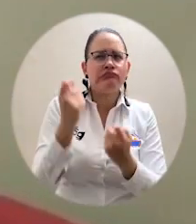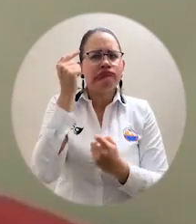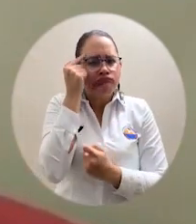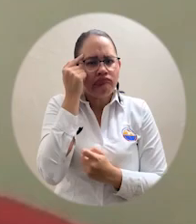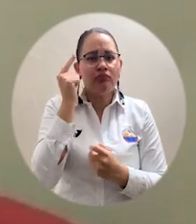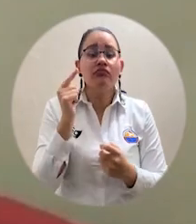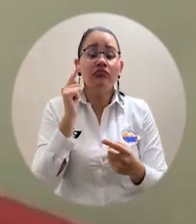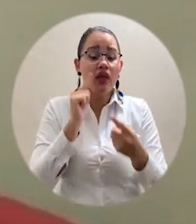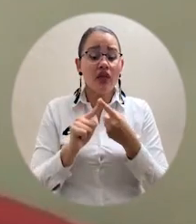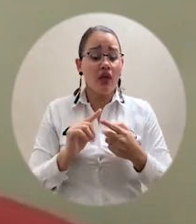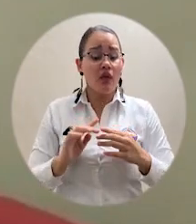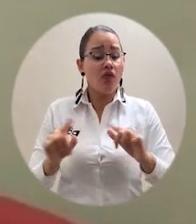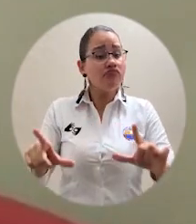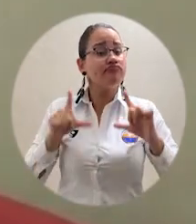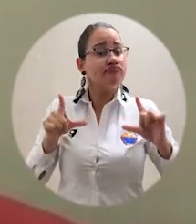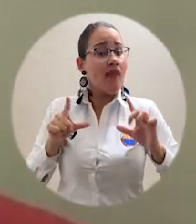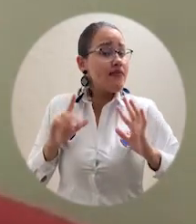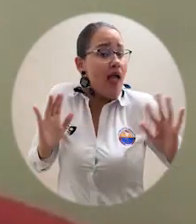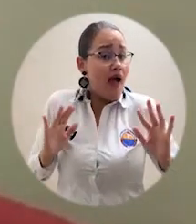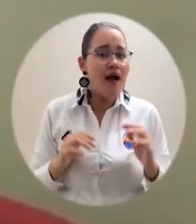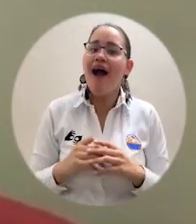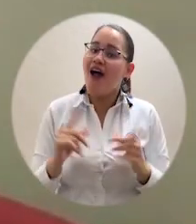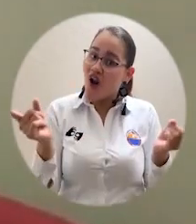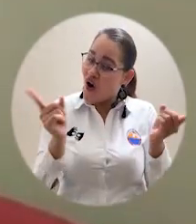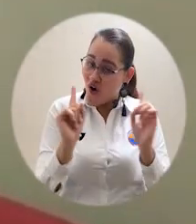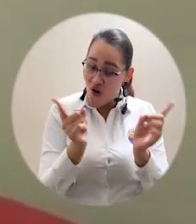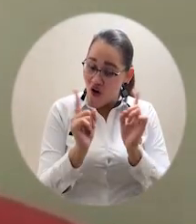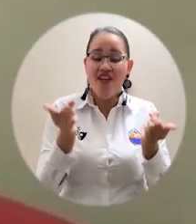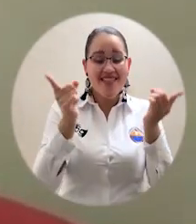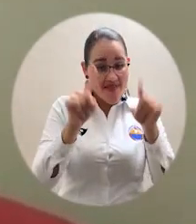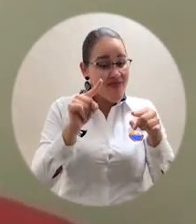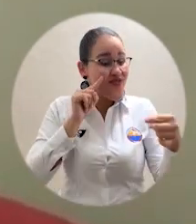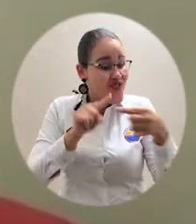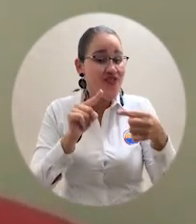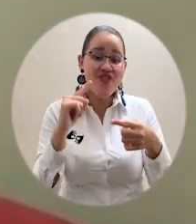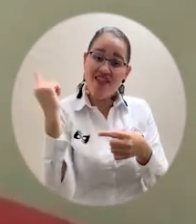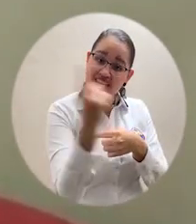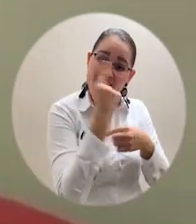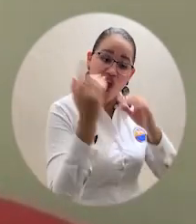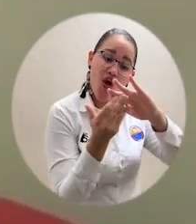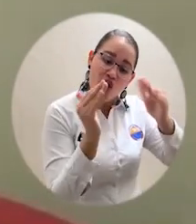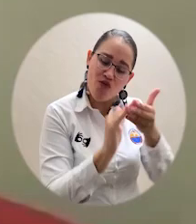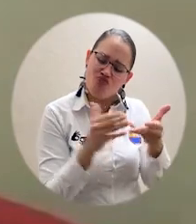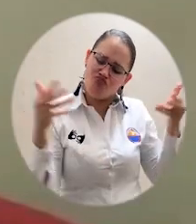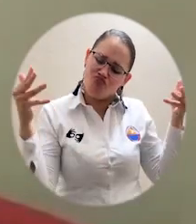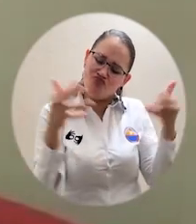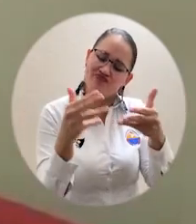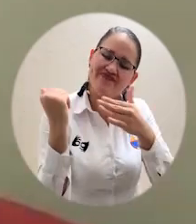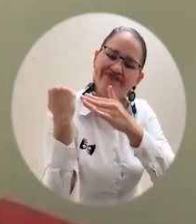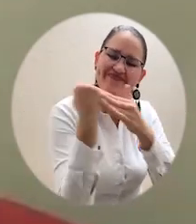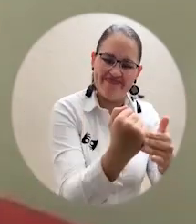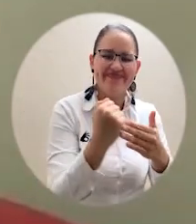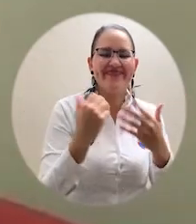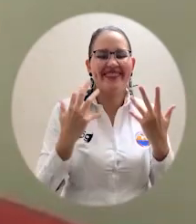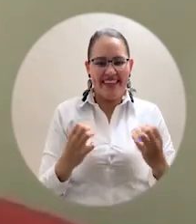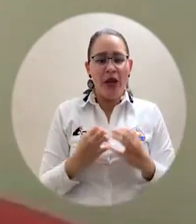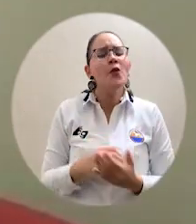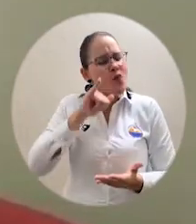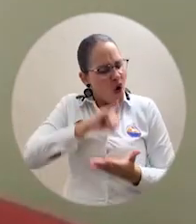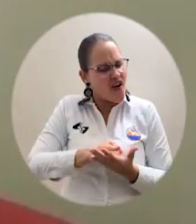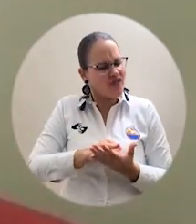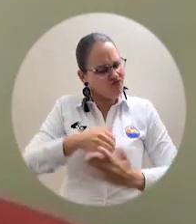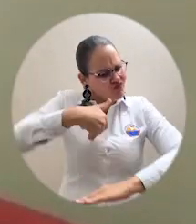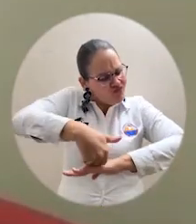como estudiantes de contaduría pública, no solamente buscamos estudiar para obtener un título, sino que además buscamos servirle a la comunidad.